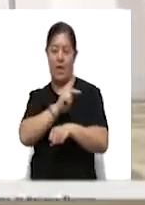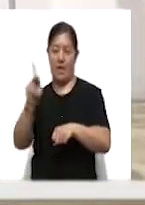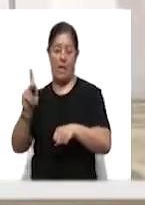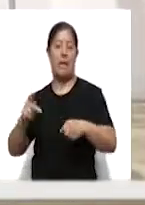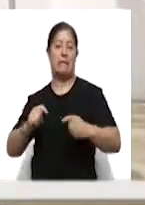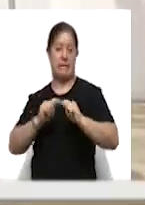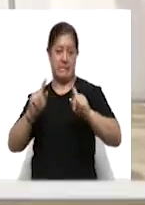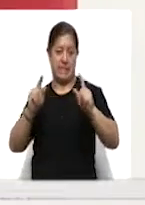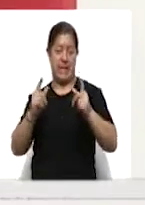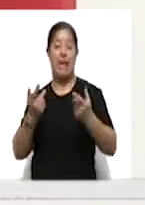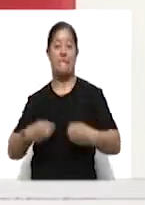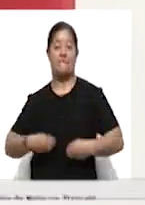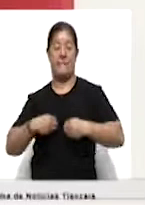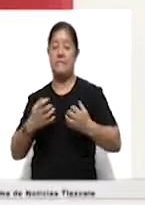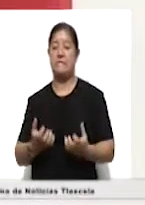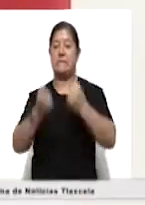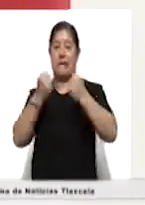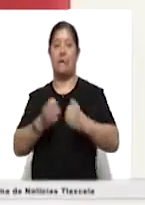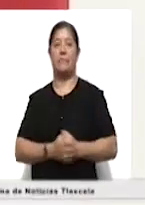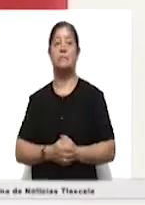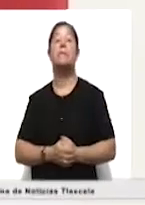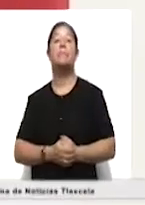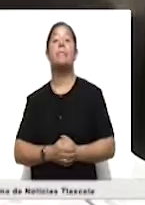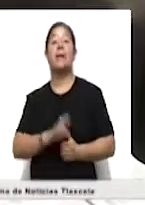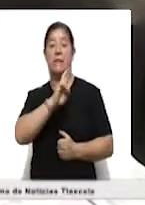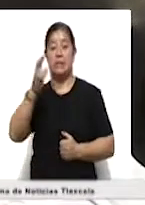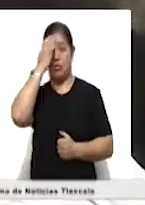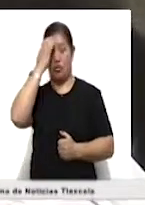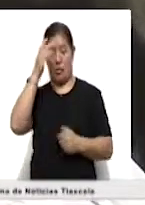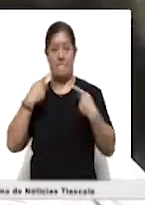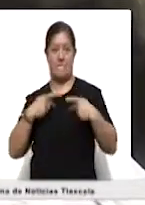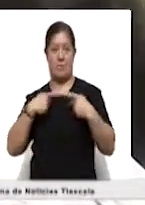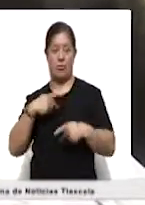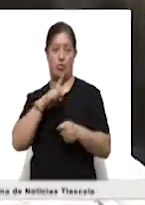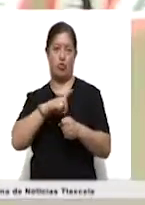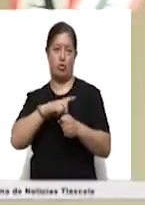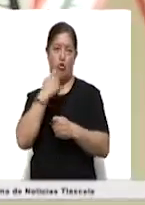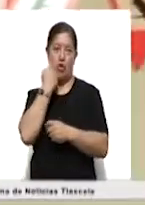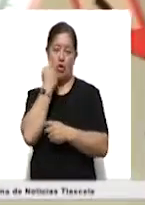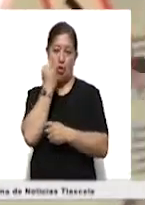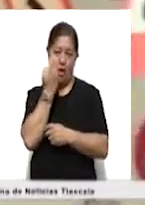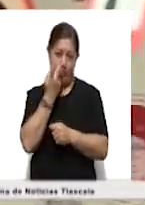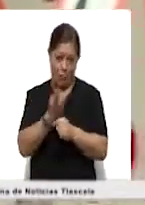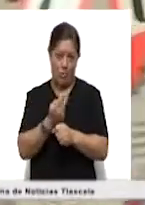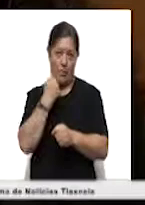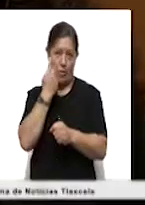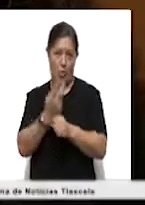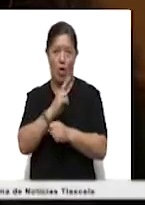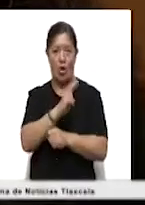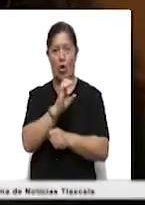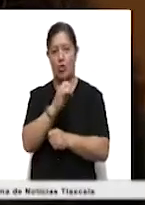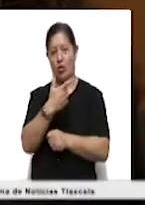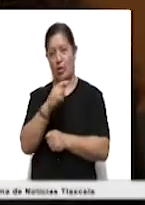El Centro Estatal de Transfusión Sanguínea reconoció la acción de donadores altruistas en el marco del Día Mundial del Donante de Sangre. Rogelio